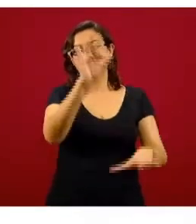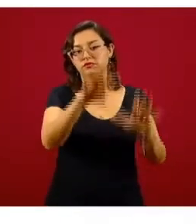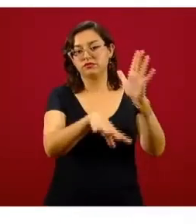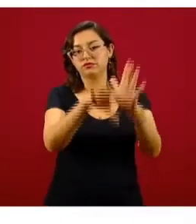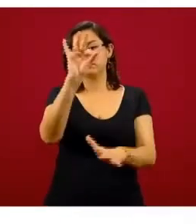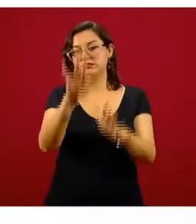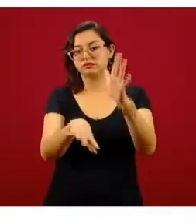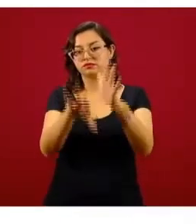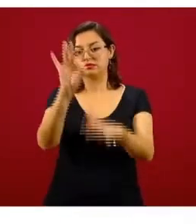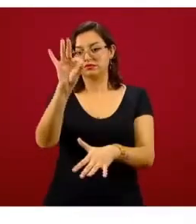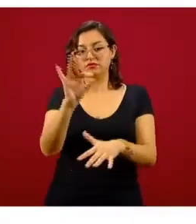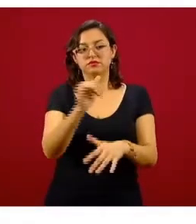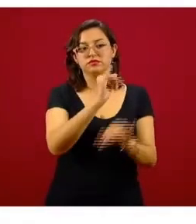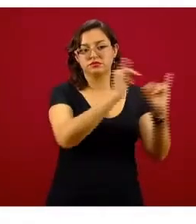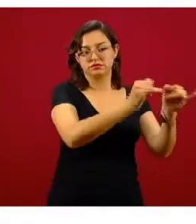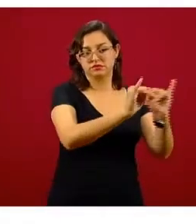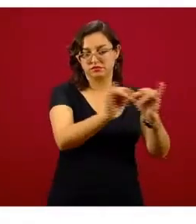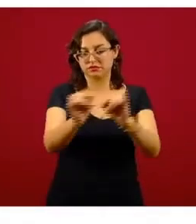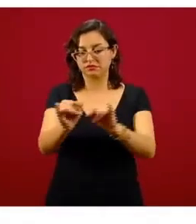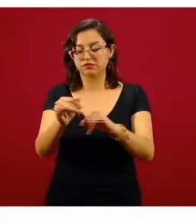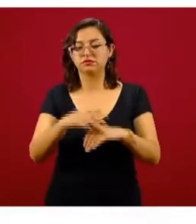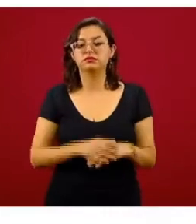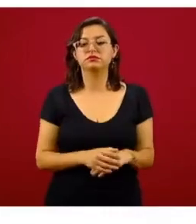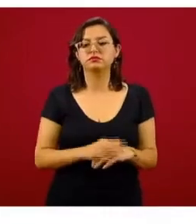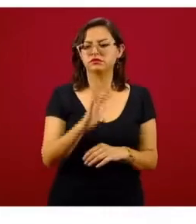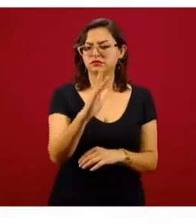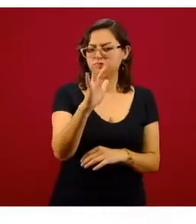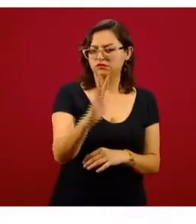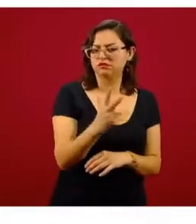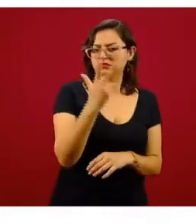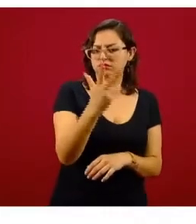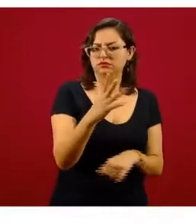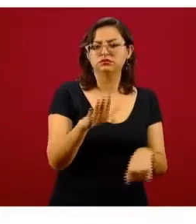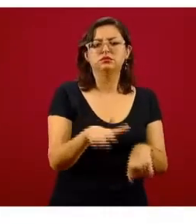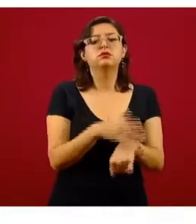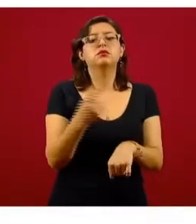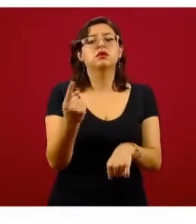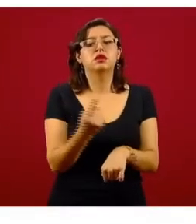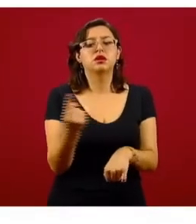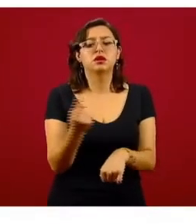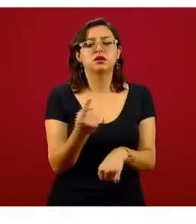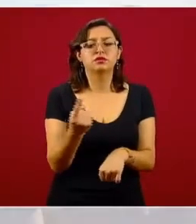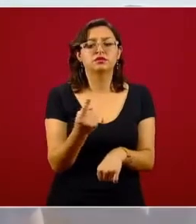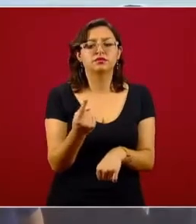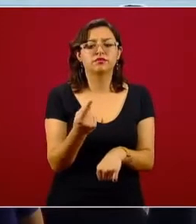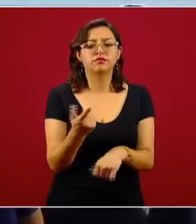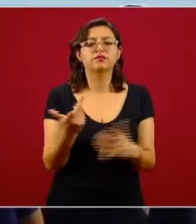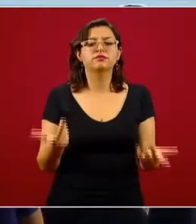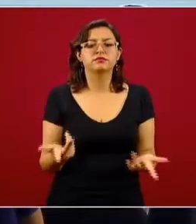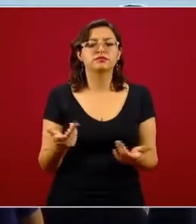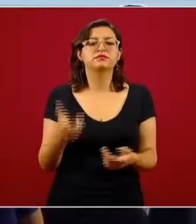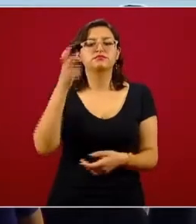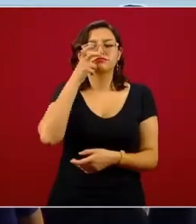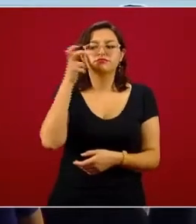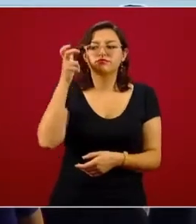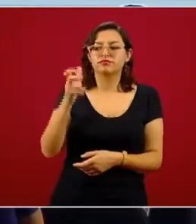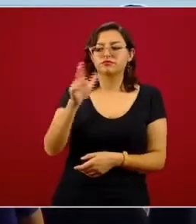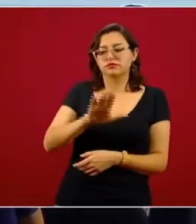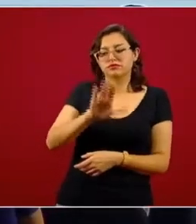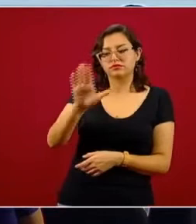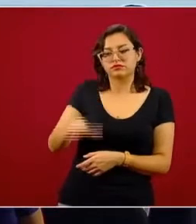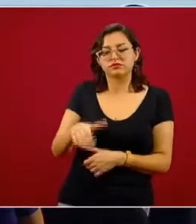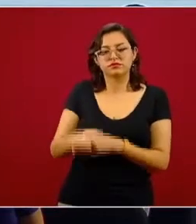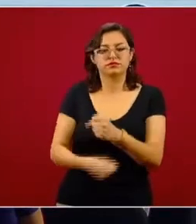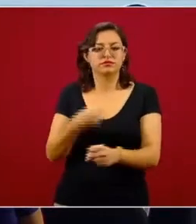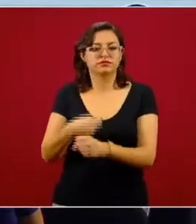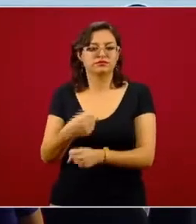de manera individual. ¿Por qué 58? Porque fue la edad en la que perdió la vida el padre de la patria, Miguel